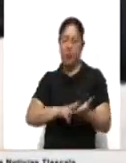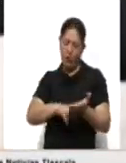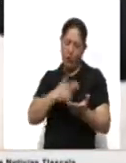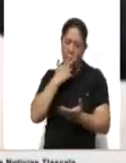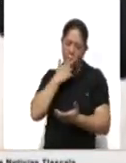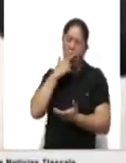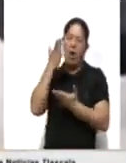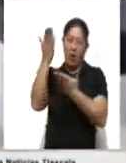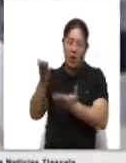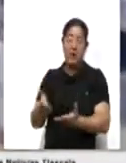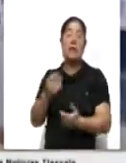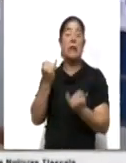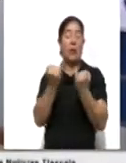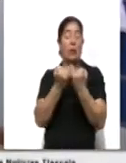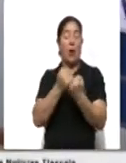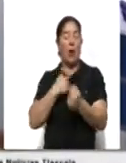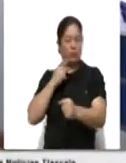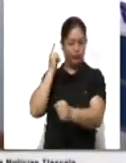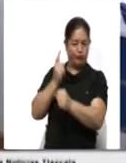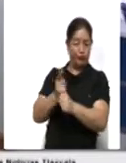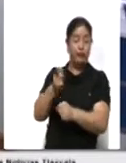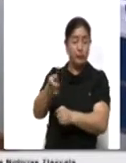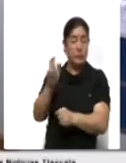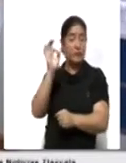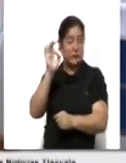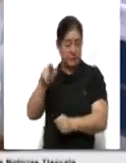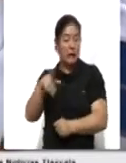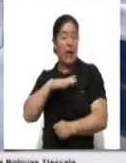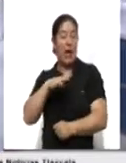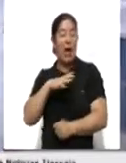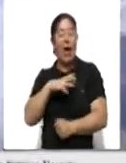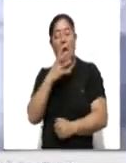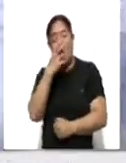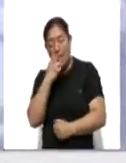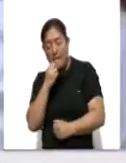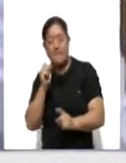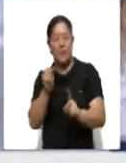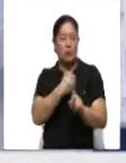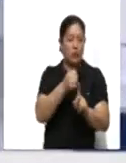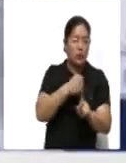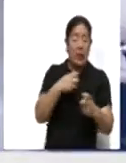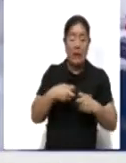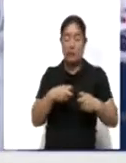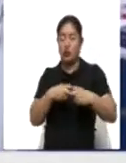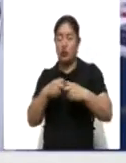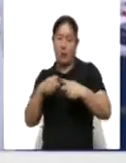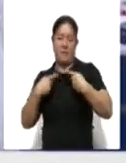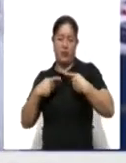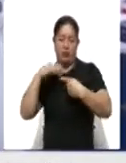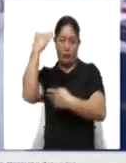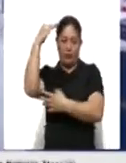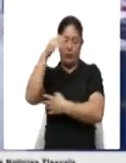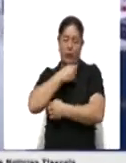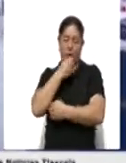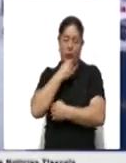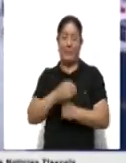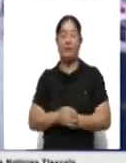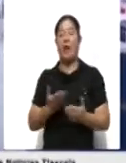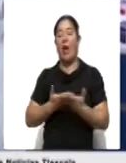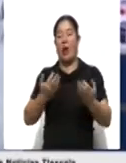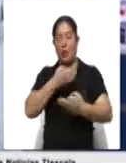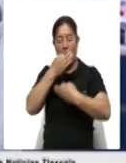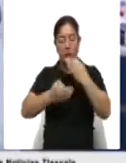centros de salud para detectar casos de violencia, depresión y ansiedad en adultos mayores. Con información de la